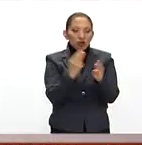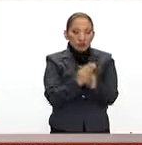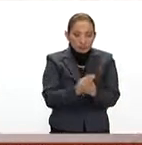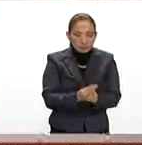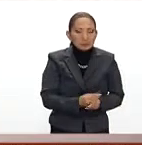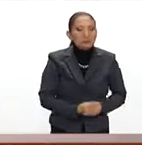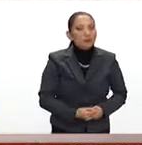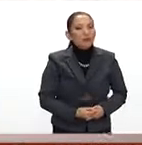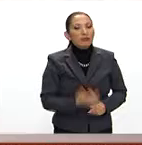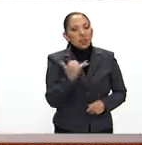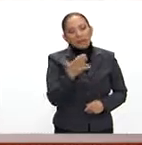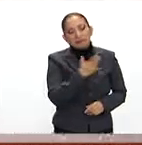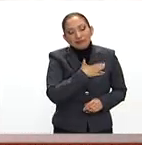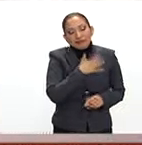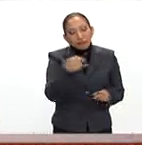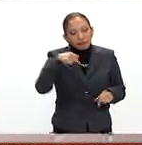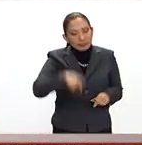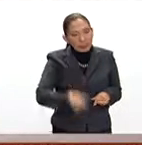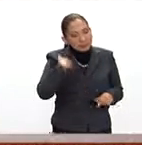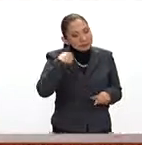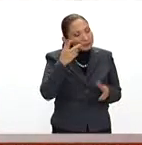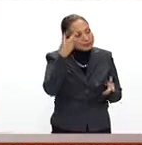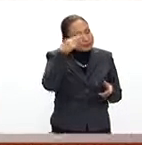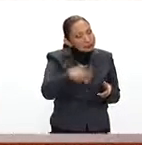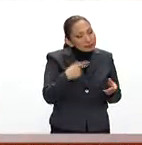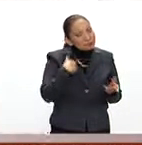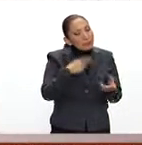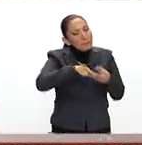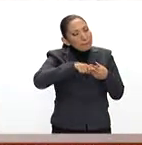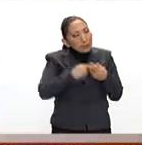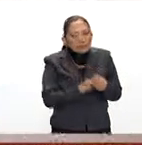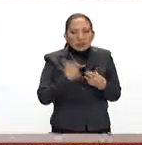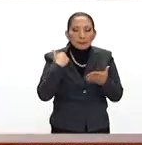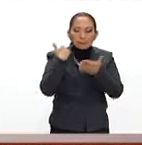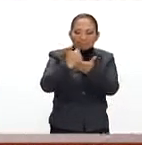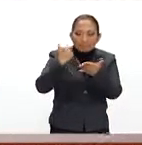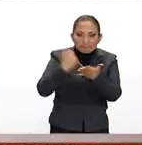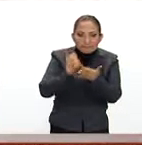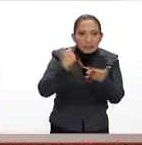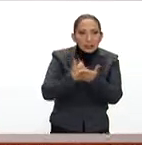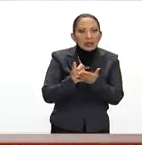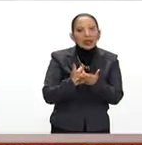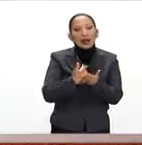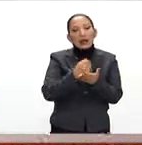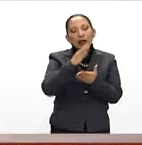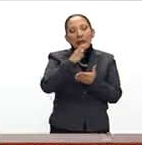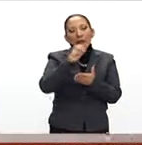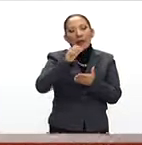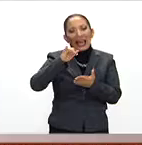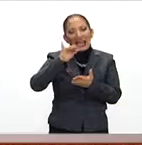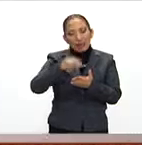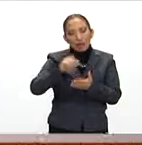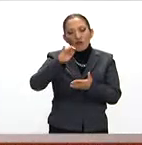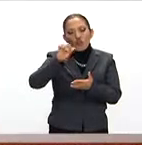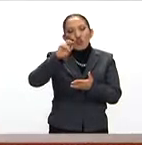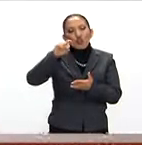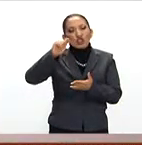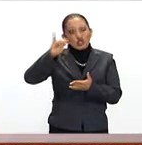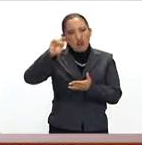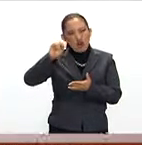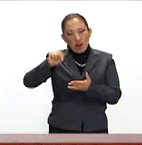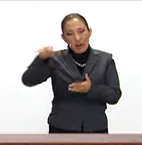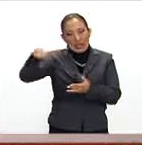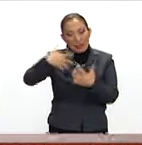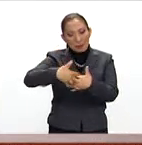durante tres años, la organización de jóvenes más grandes del mundo y con ellos también tuve la oportunidad de ir a